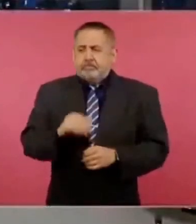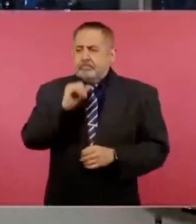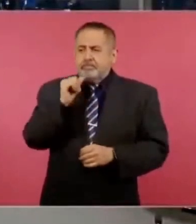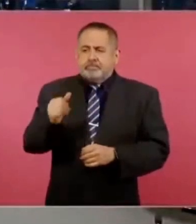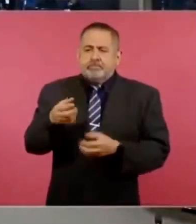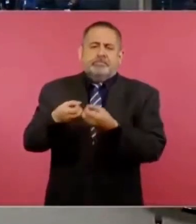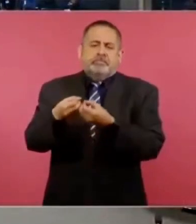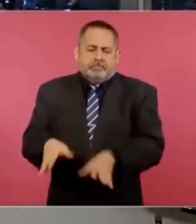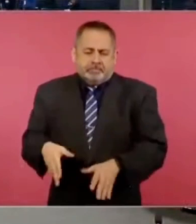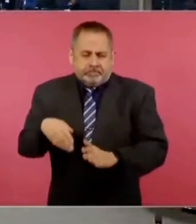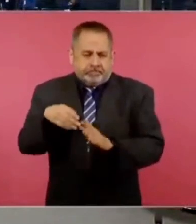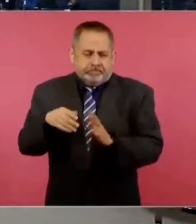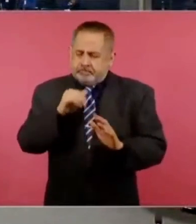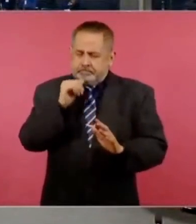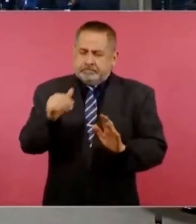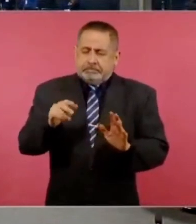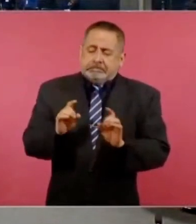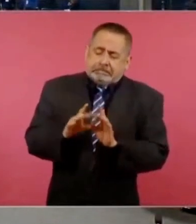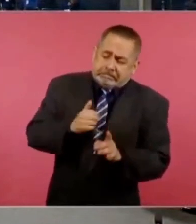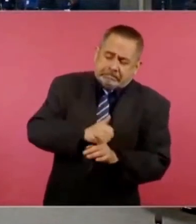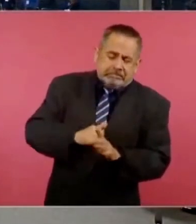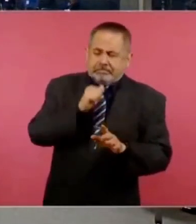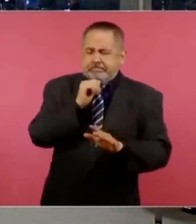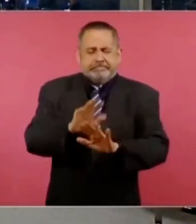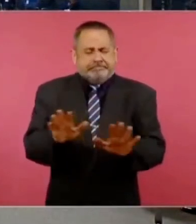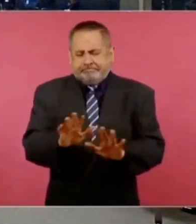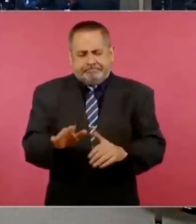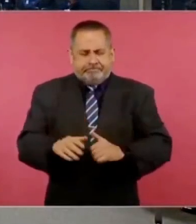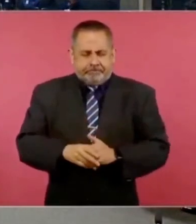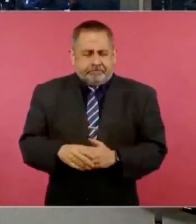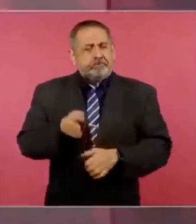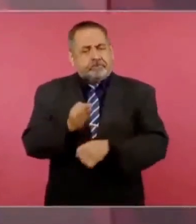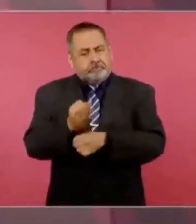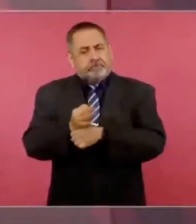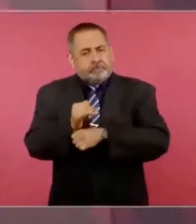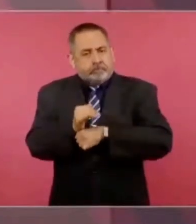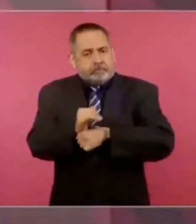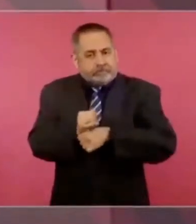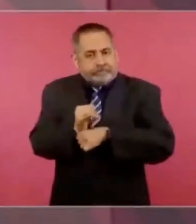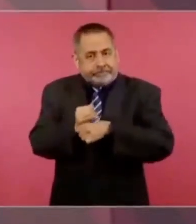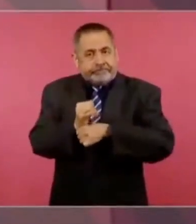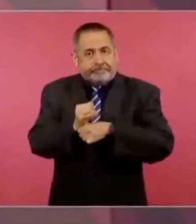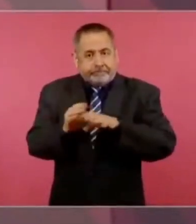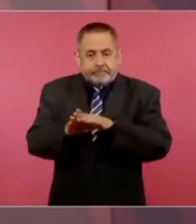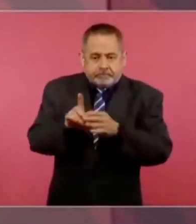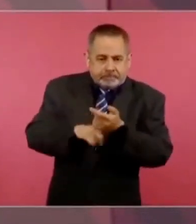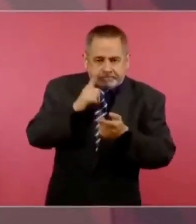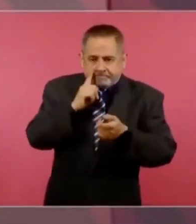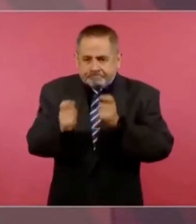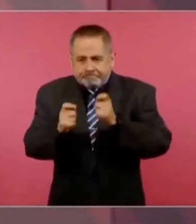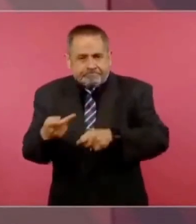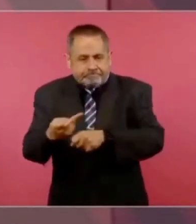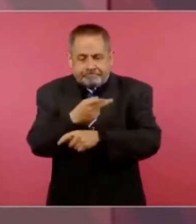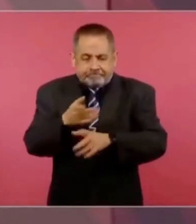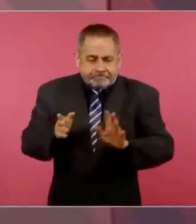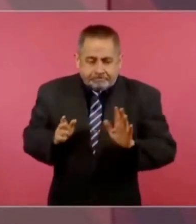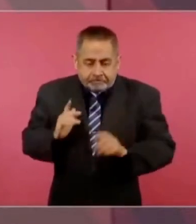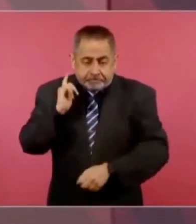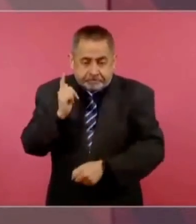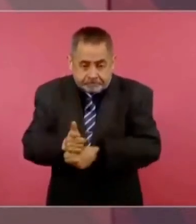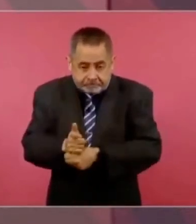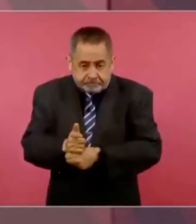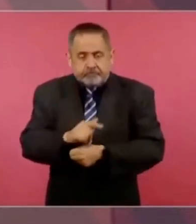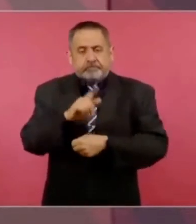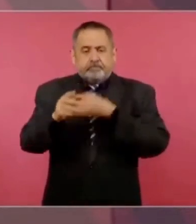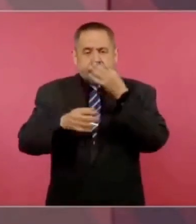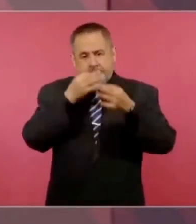lamentables. Se está haciendo la investigación y vamos a ver qué